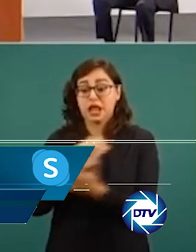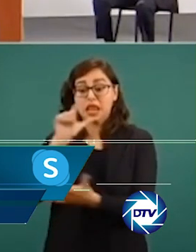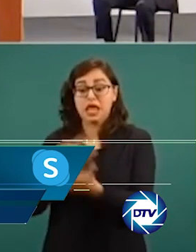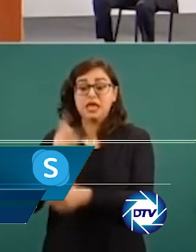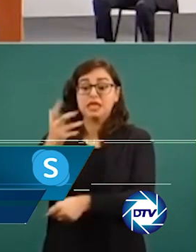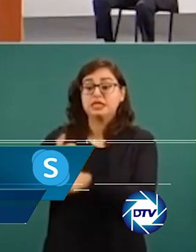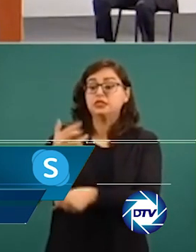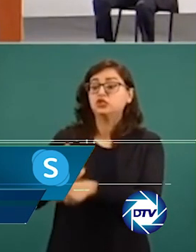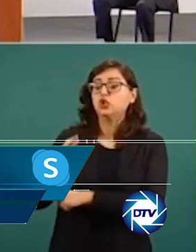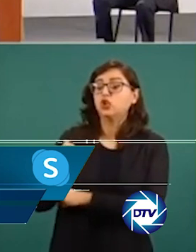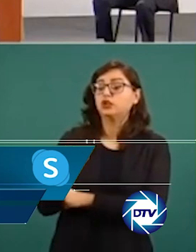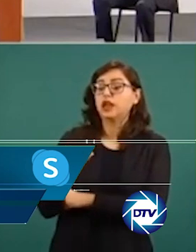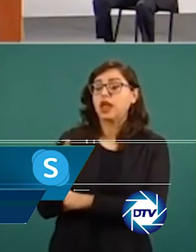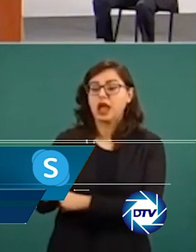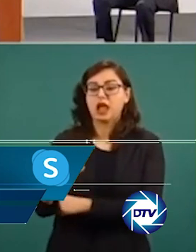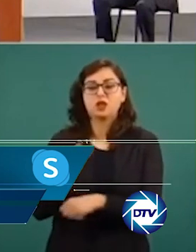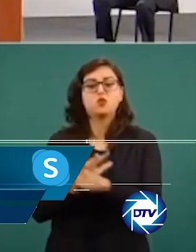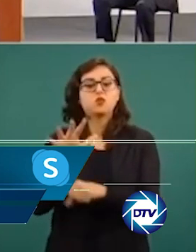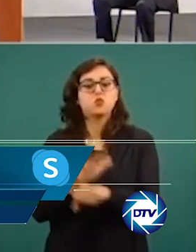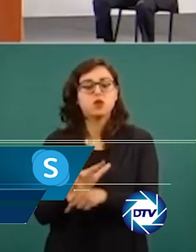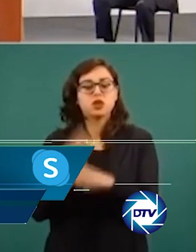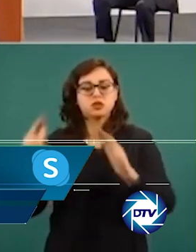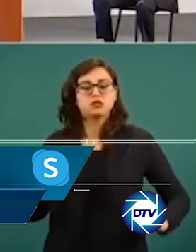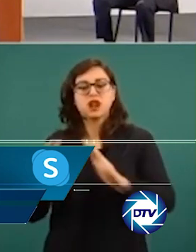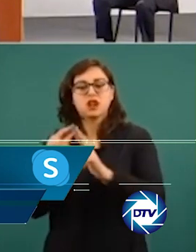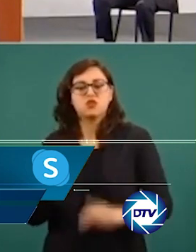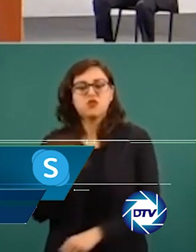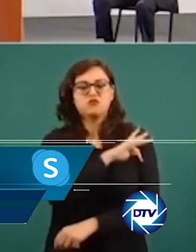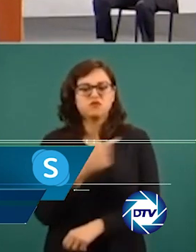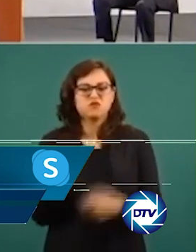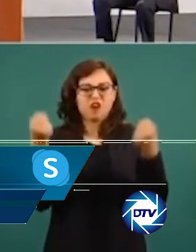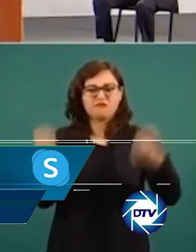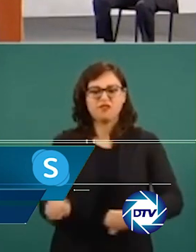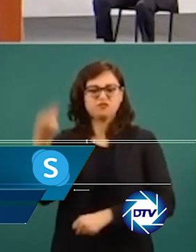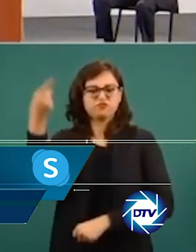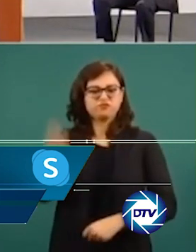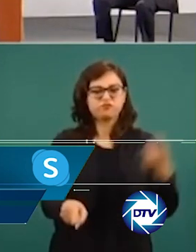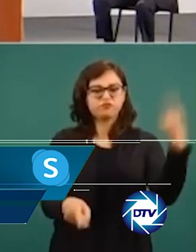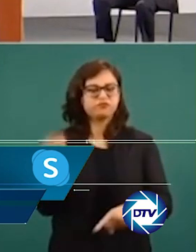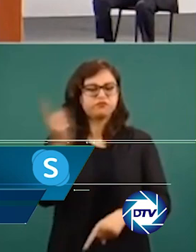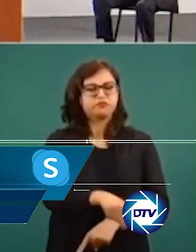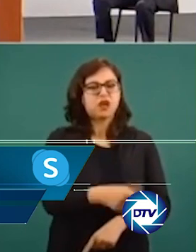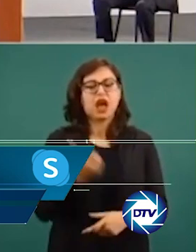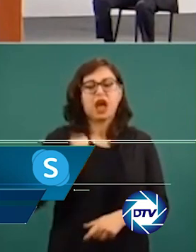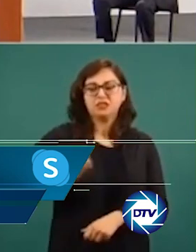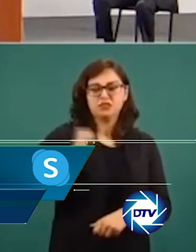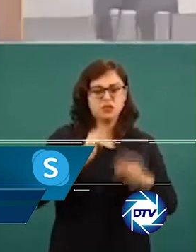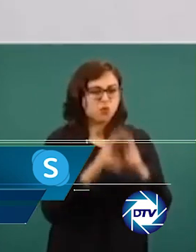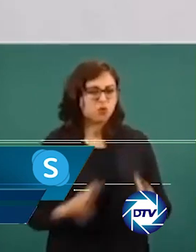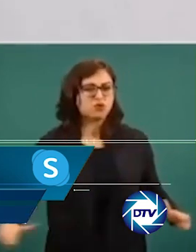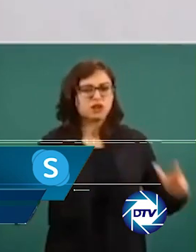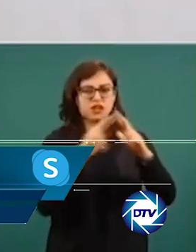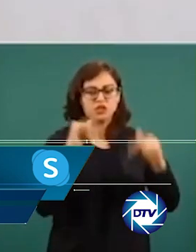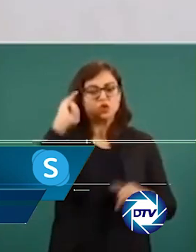Pero esta pausa anunciada, evidentemente, toca los intereses de casi, como te he dicho antes, 500 empresas